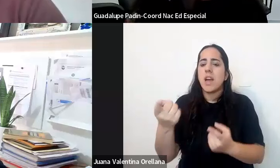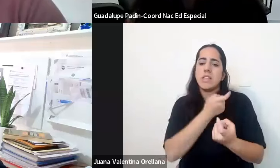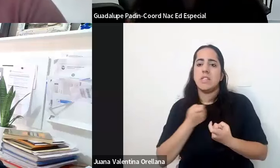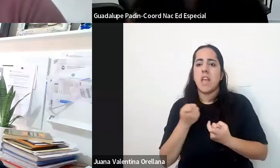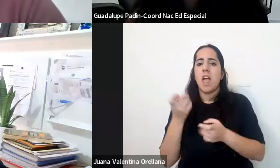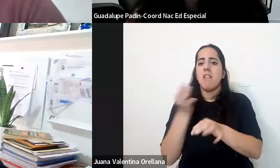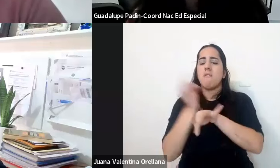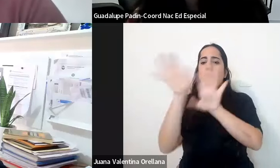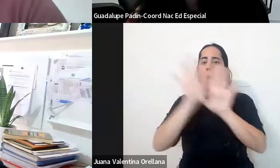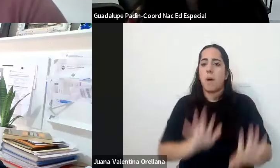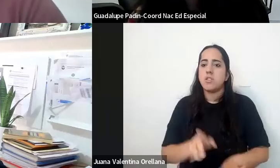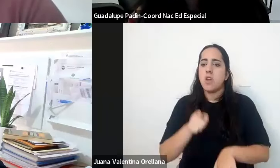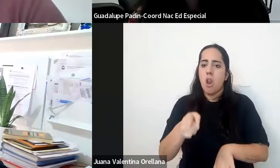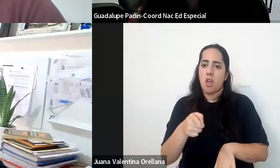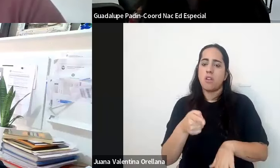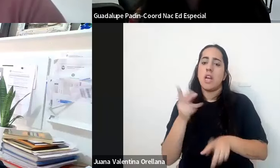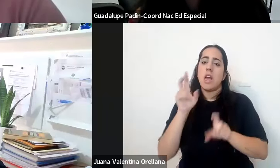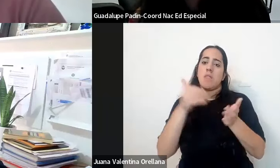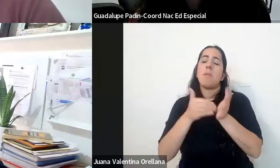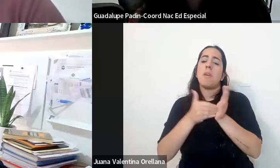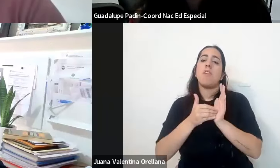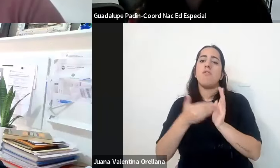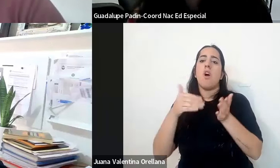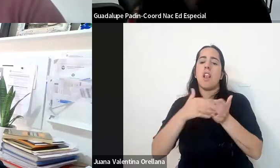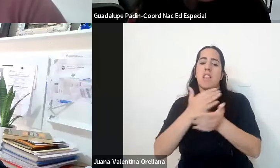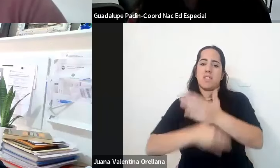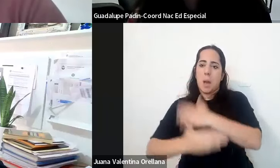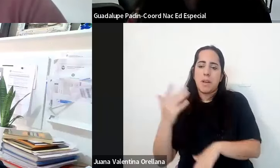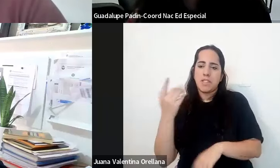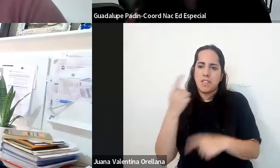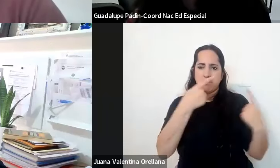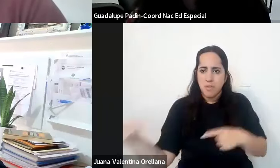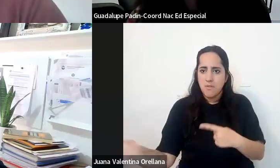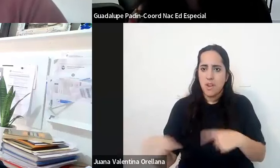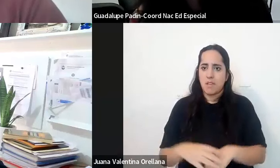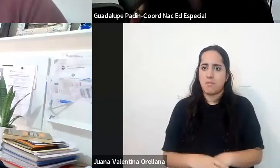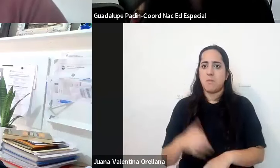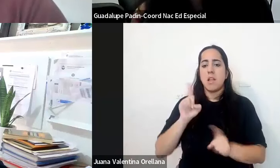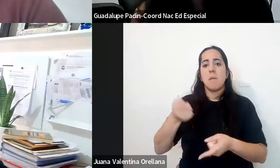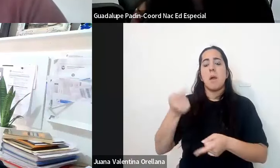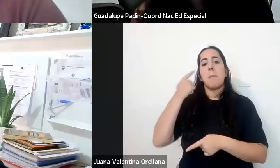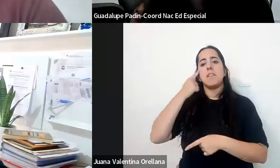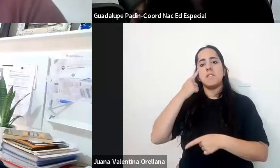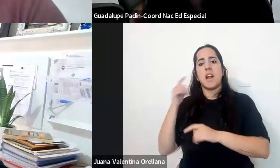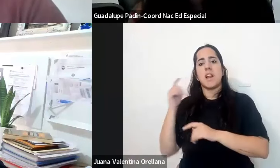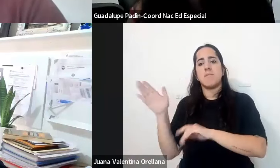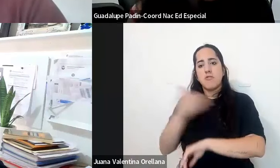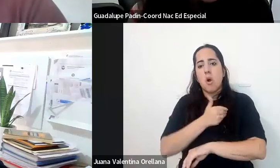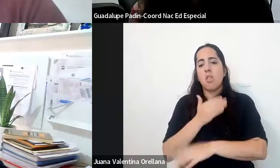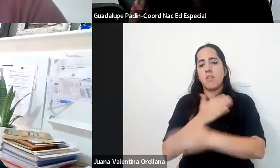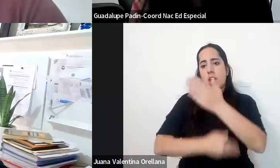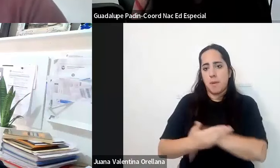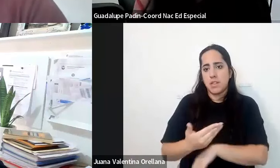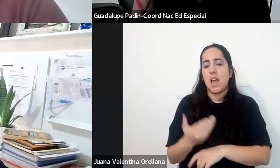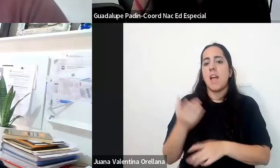formación según tipo de discapacidad a la vez que se piensa en todos los estudiantes con discapacidad a la vez que se piensa en todos los